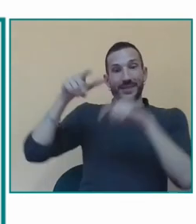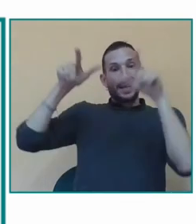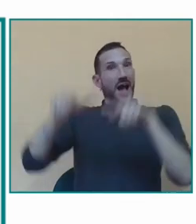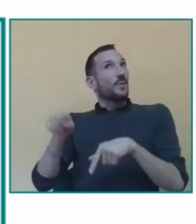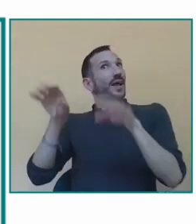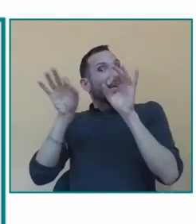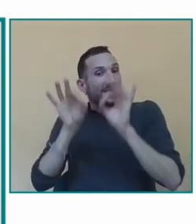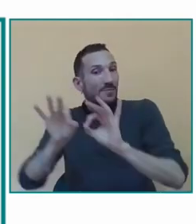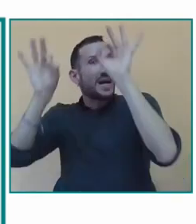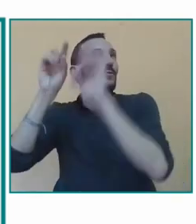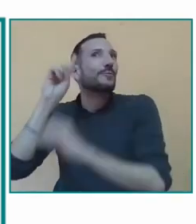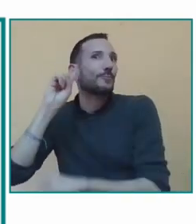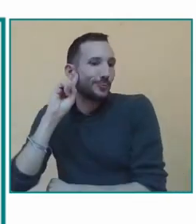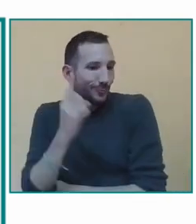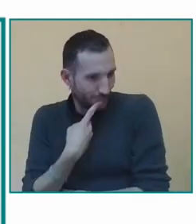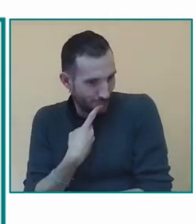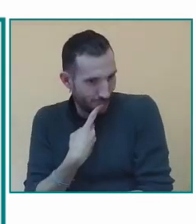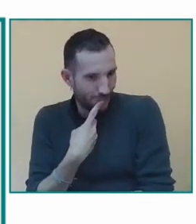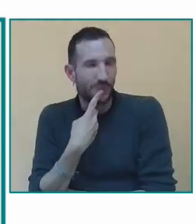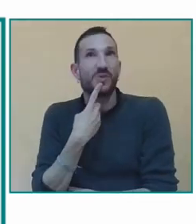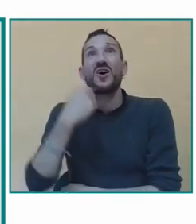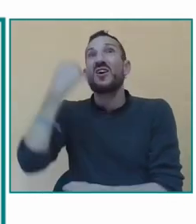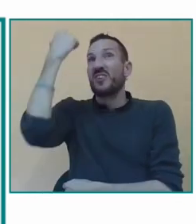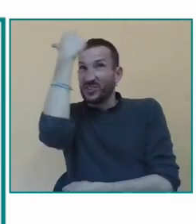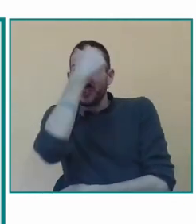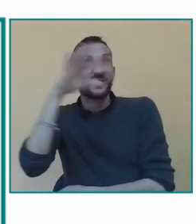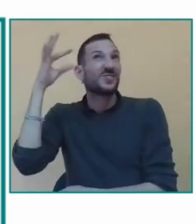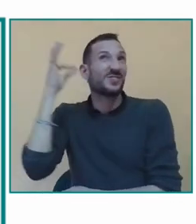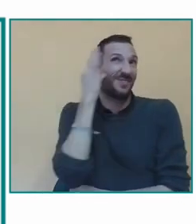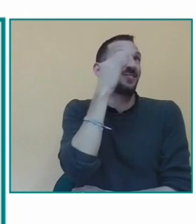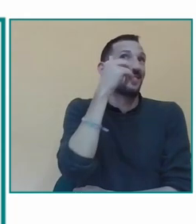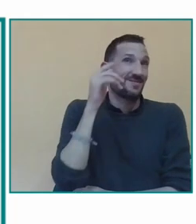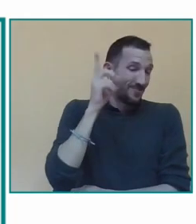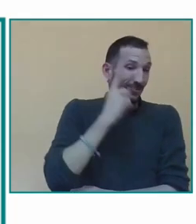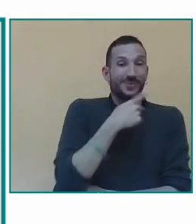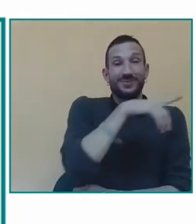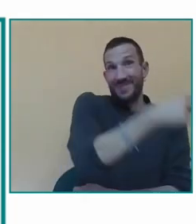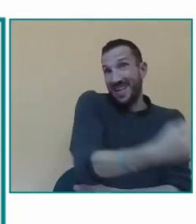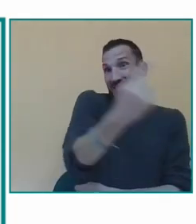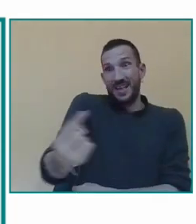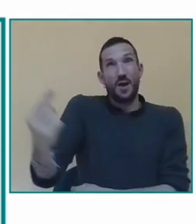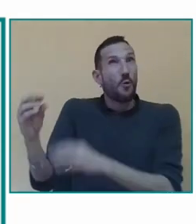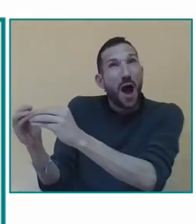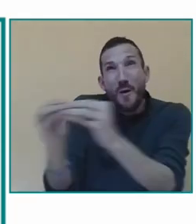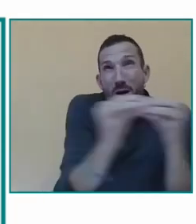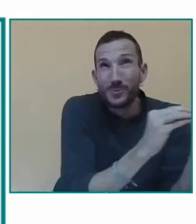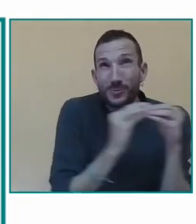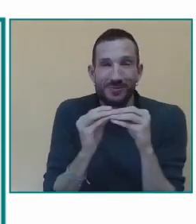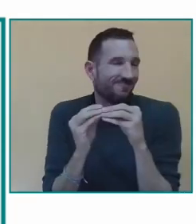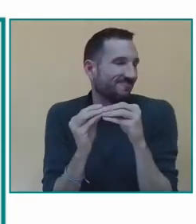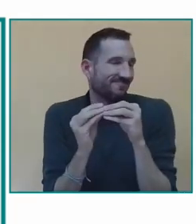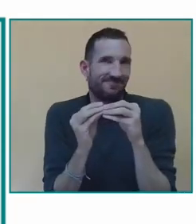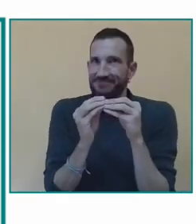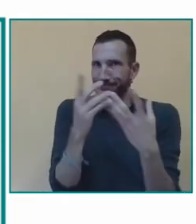en cuanto a la EWA las aulas de educación especial en la que todo el alumnado son niños y niñas con discapacidad auditiva